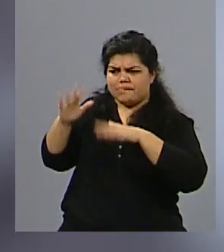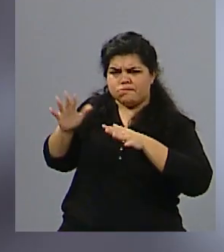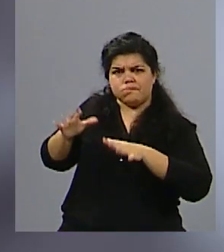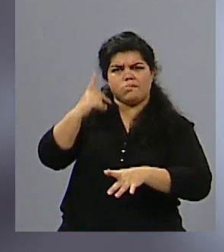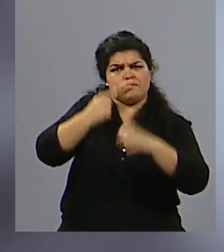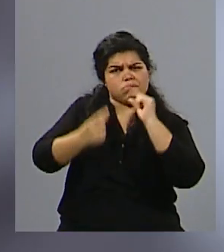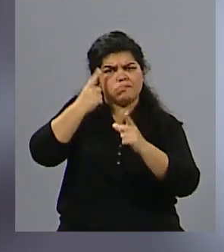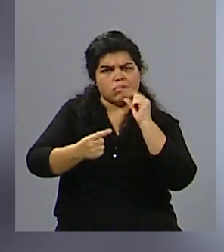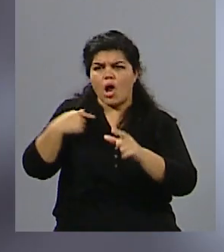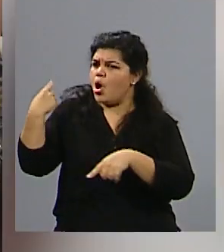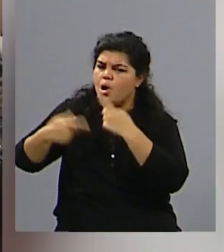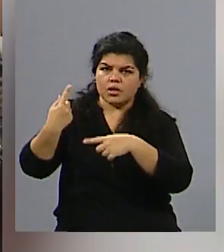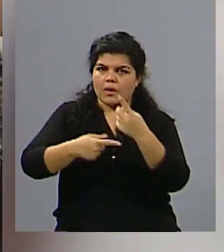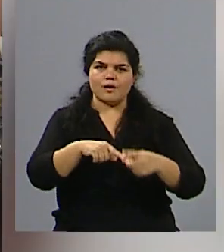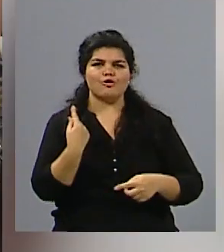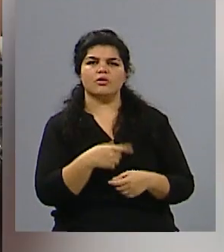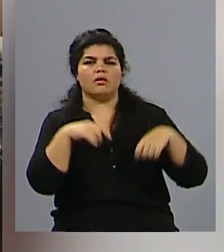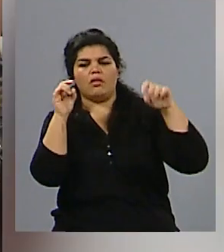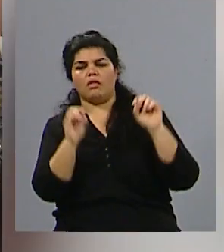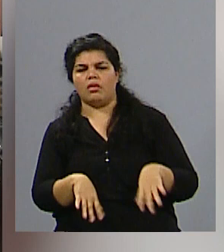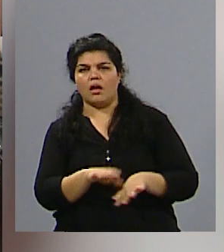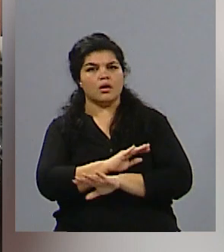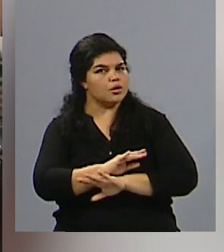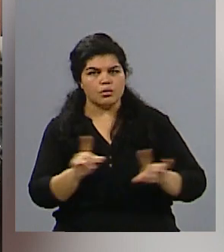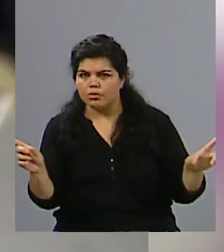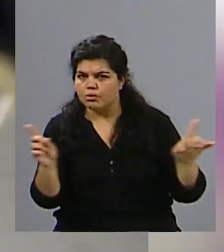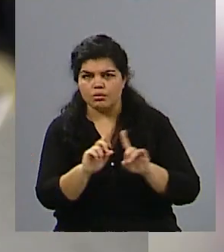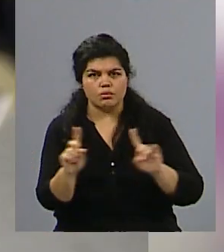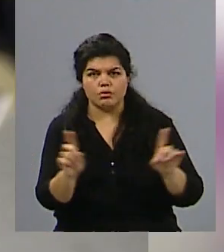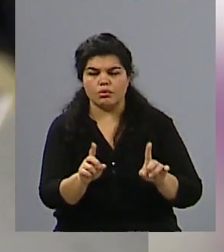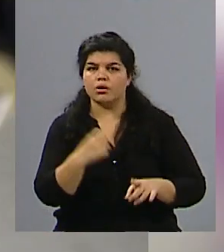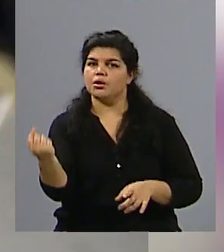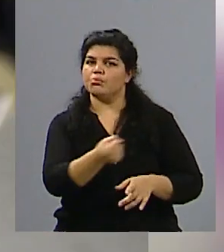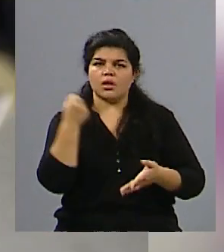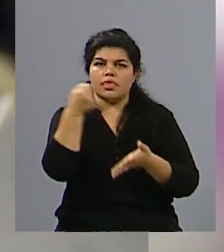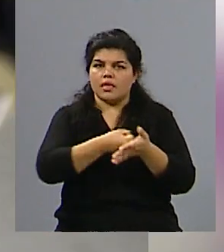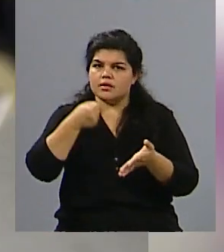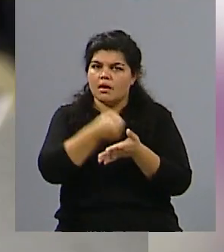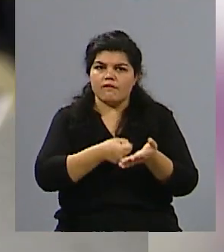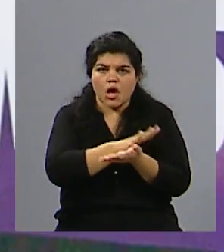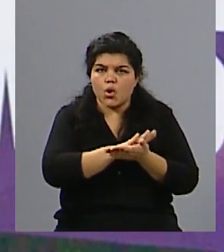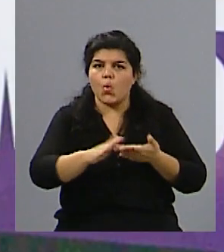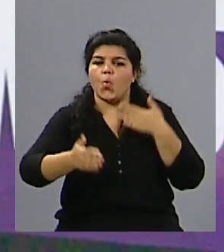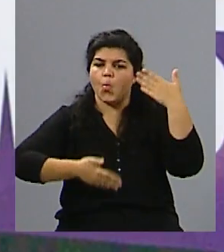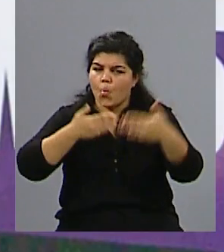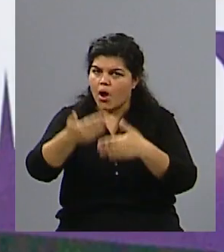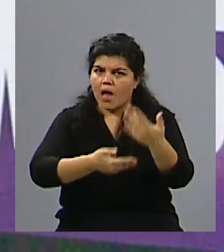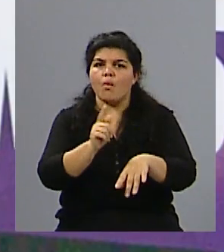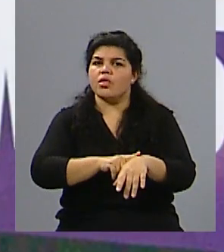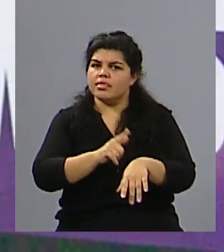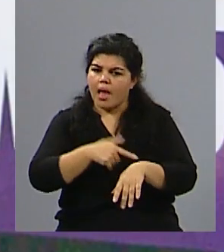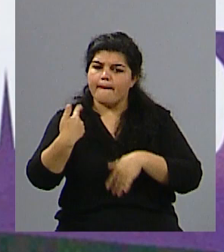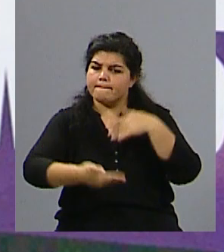reclamo ni en las demandas porque hay quizás nuevos desafíos que se van presentando con el paso del tiempo. Creo que